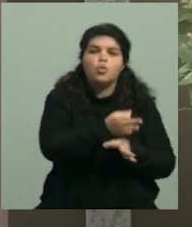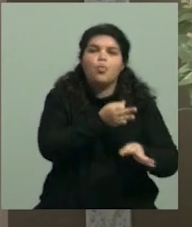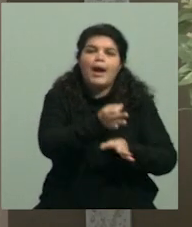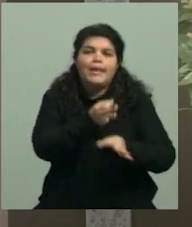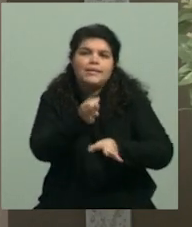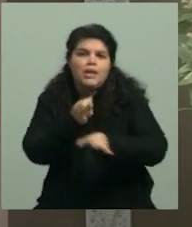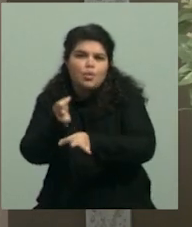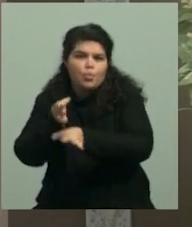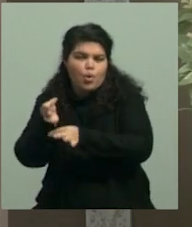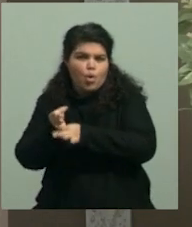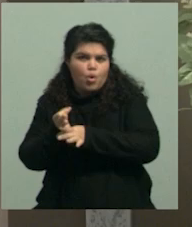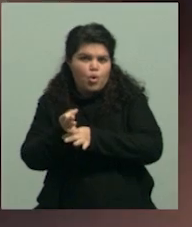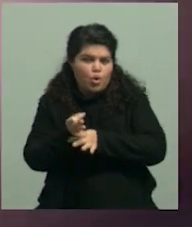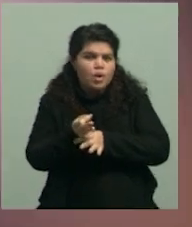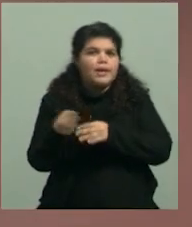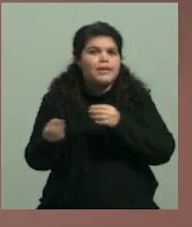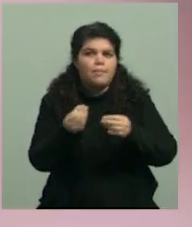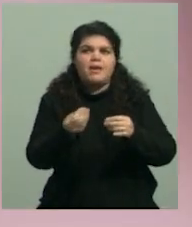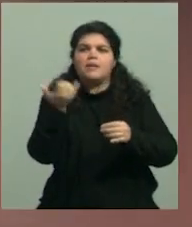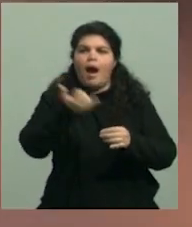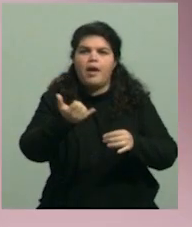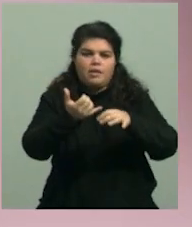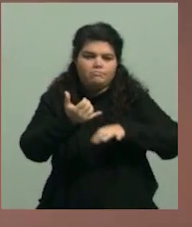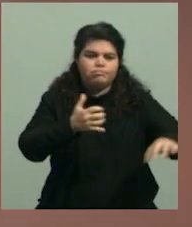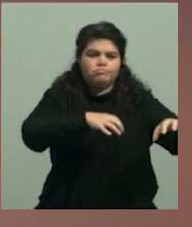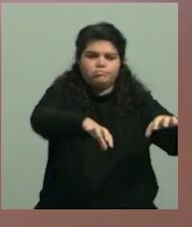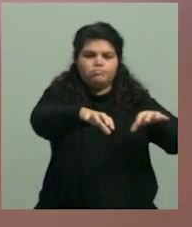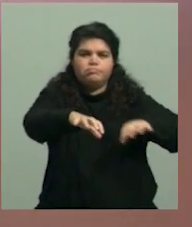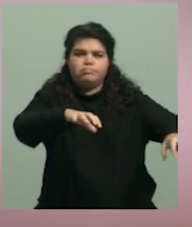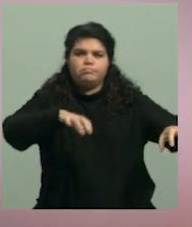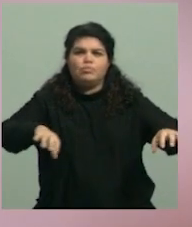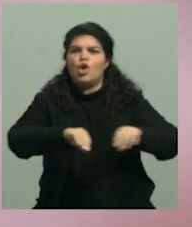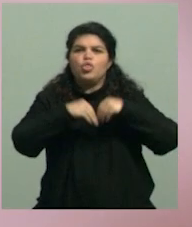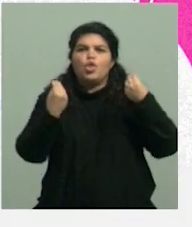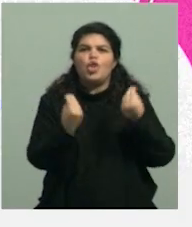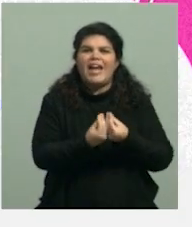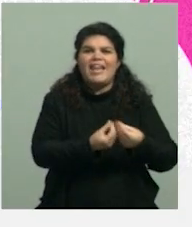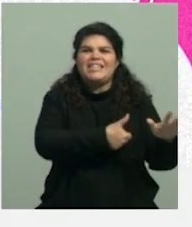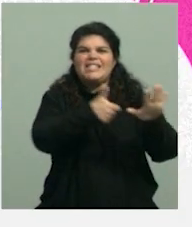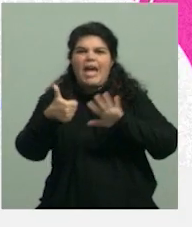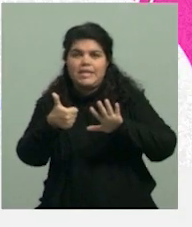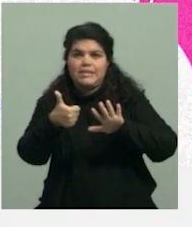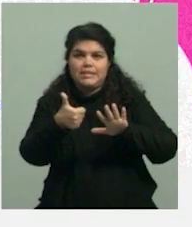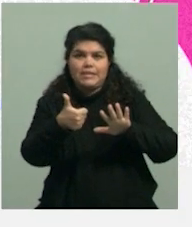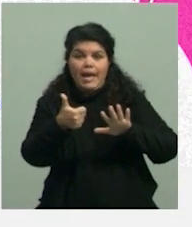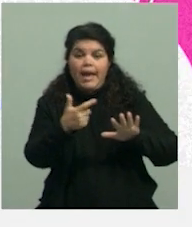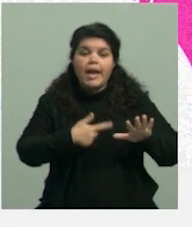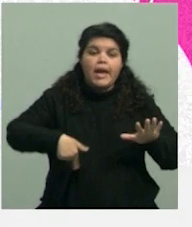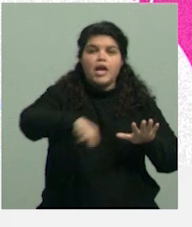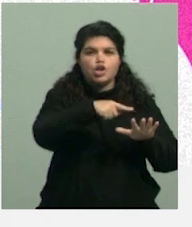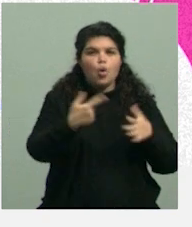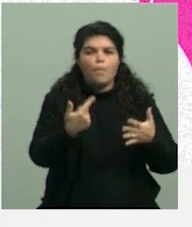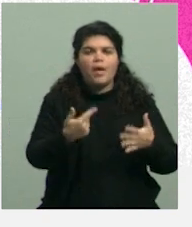van a tener un montón de cápsulas. Son seis módulos en los cuales van a aprender a emprender, a